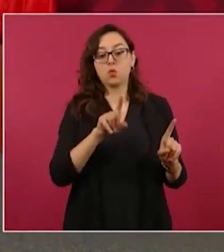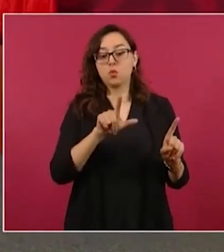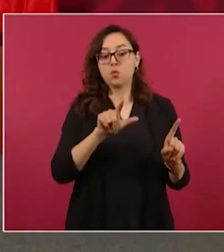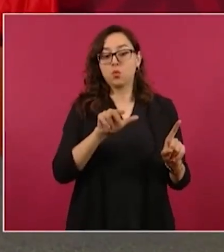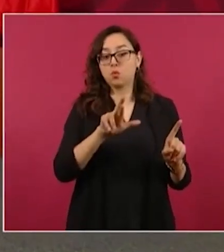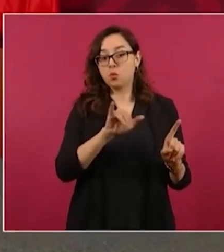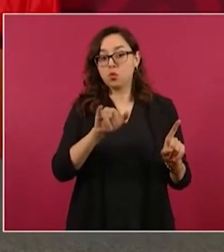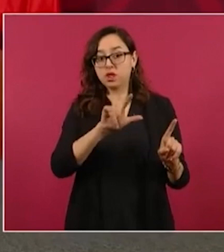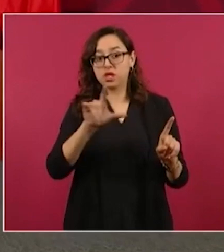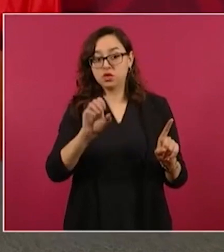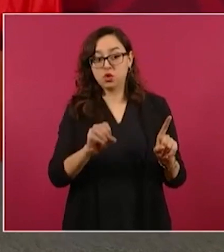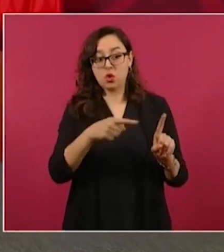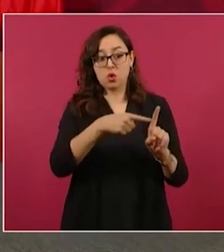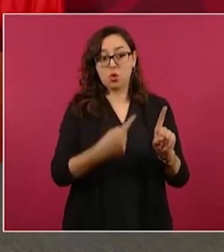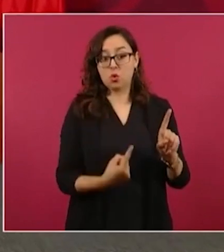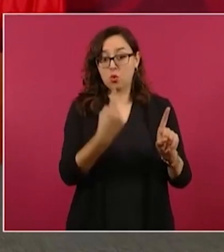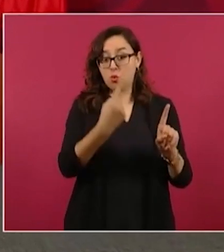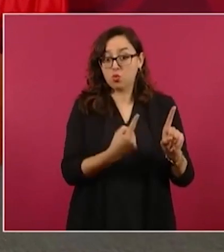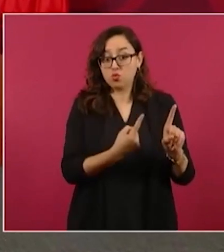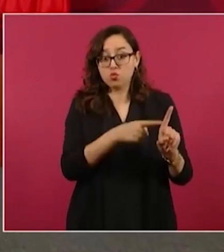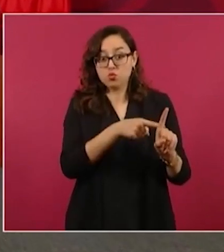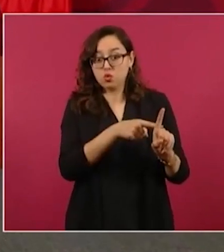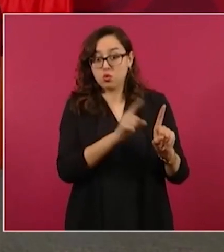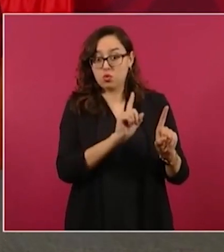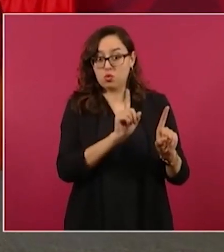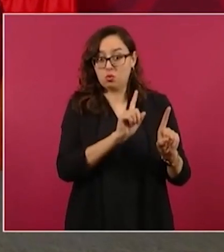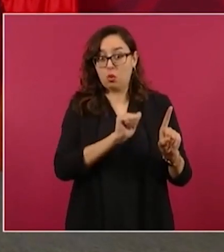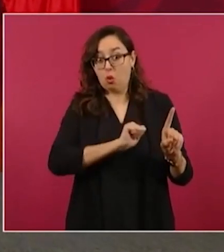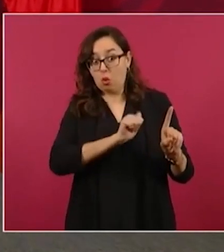Karan diga quién le dio la orden.